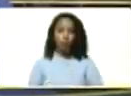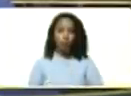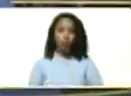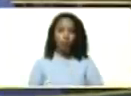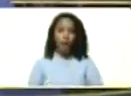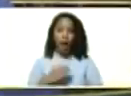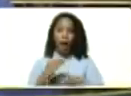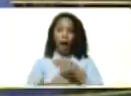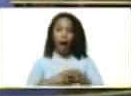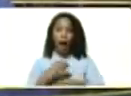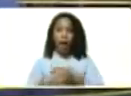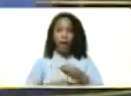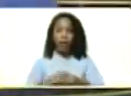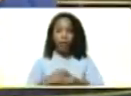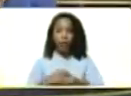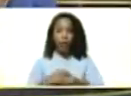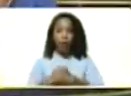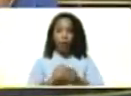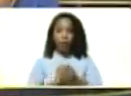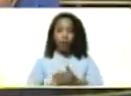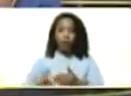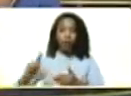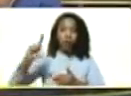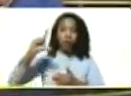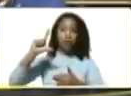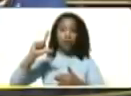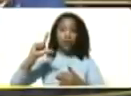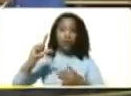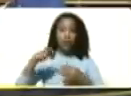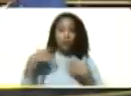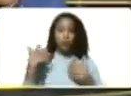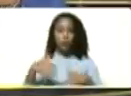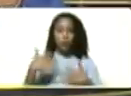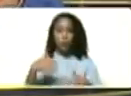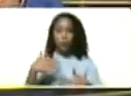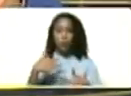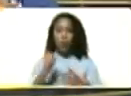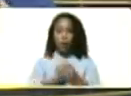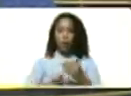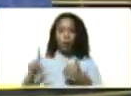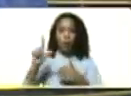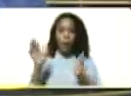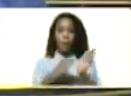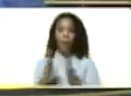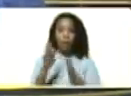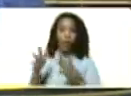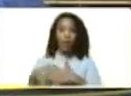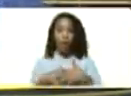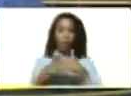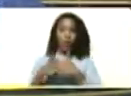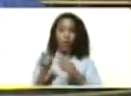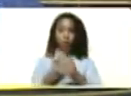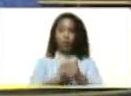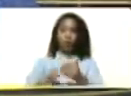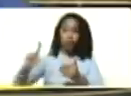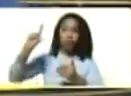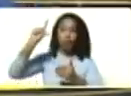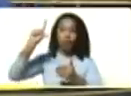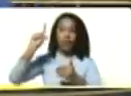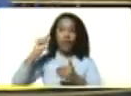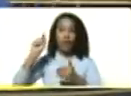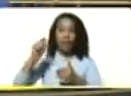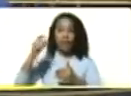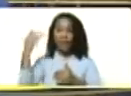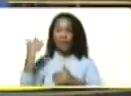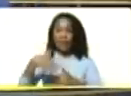generado una inflación récord. La inflación en marzo en Estados Unidos fue récord. La inflación